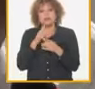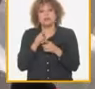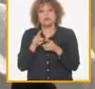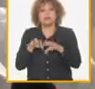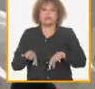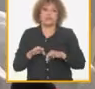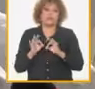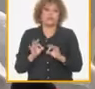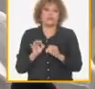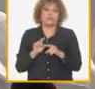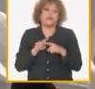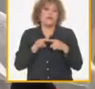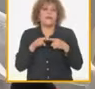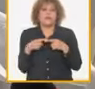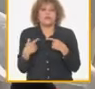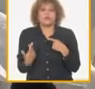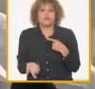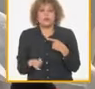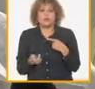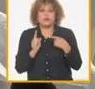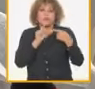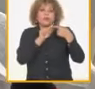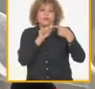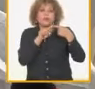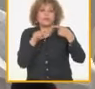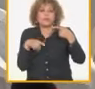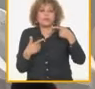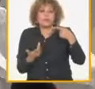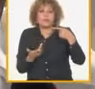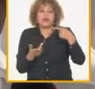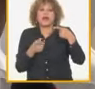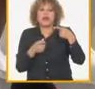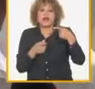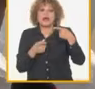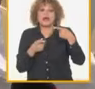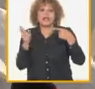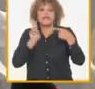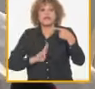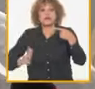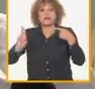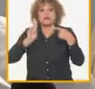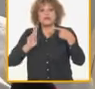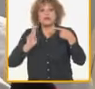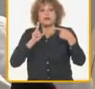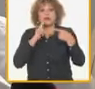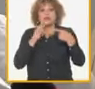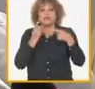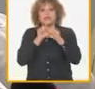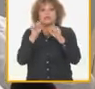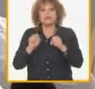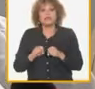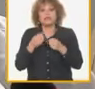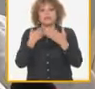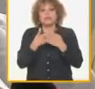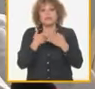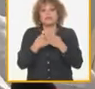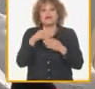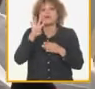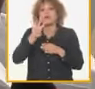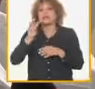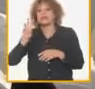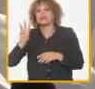primero por no aplicar las facultades que le han dedicado el sistema empresarial las 43 medidas